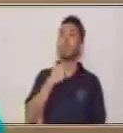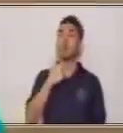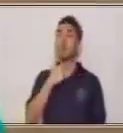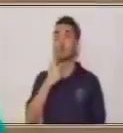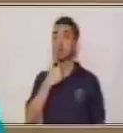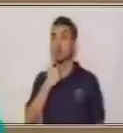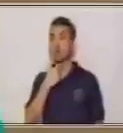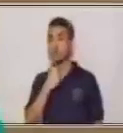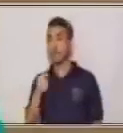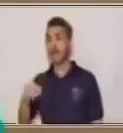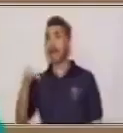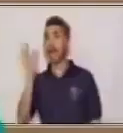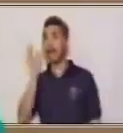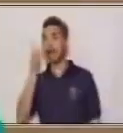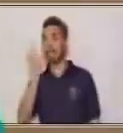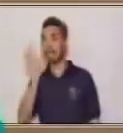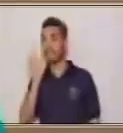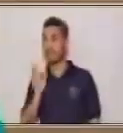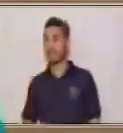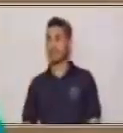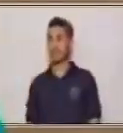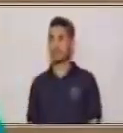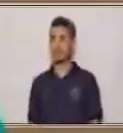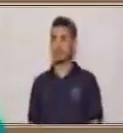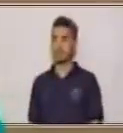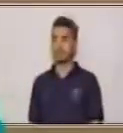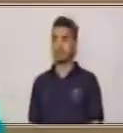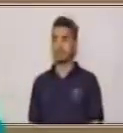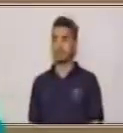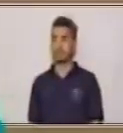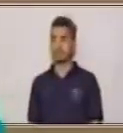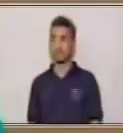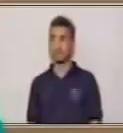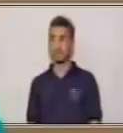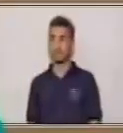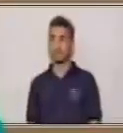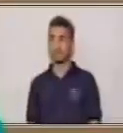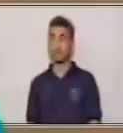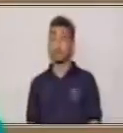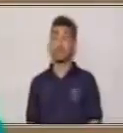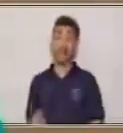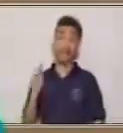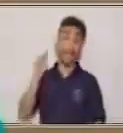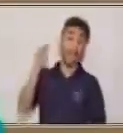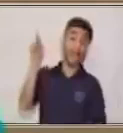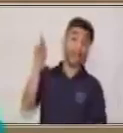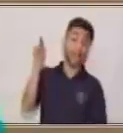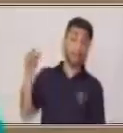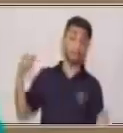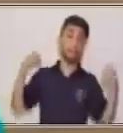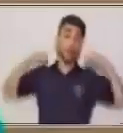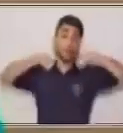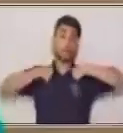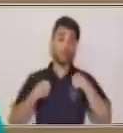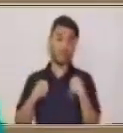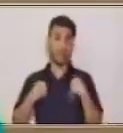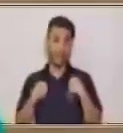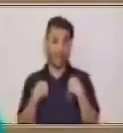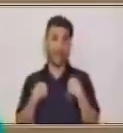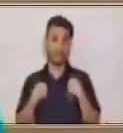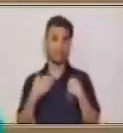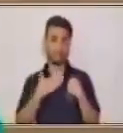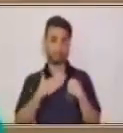gusta el café. Aquella mochila